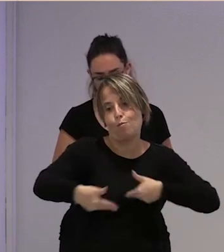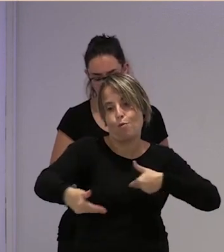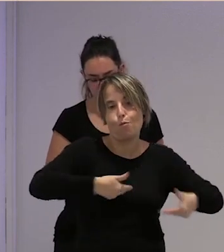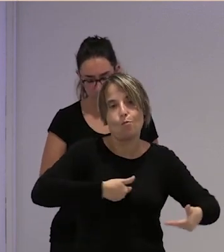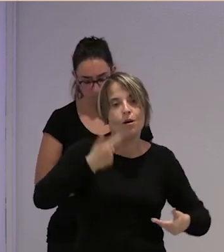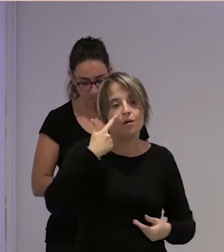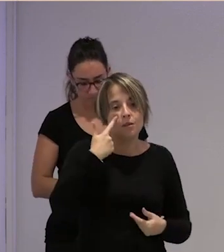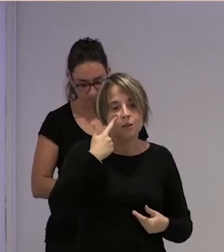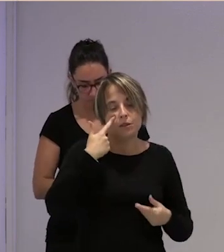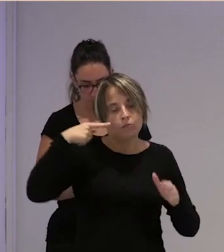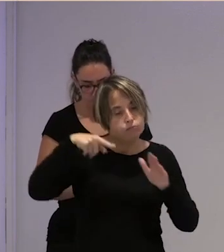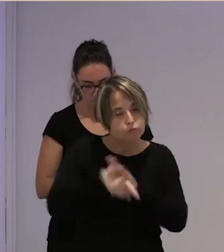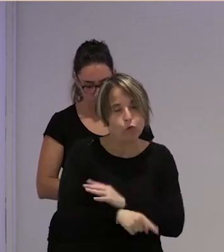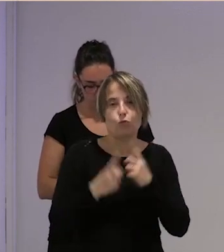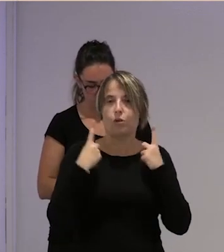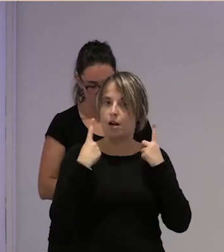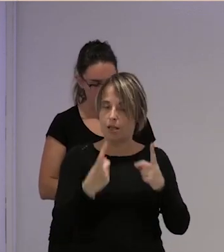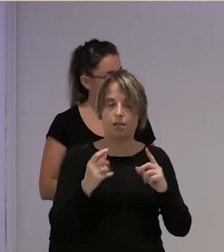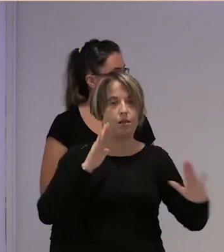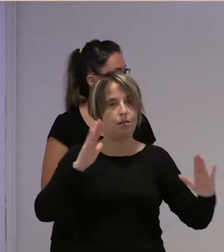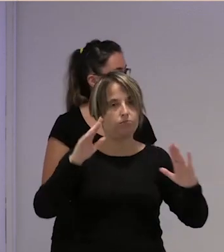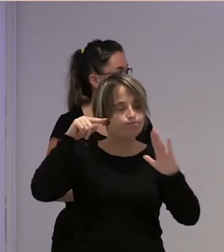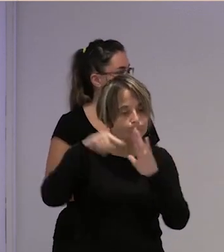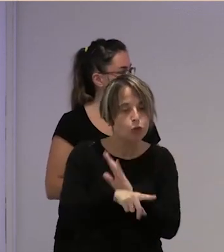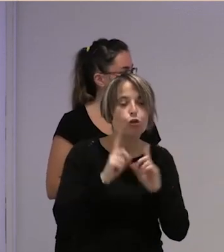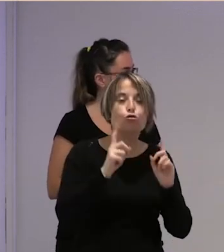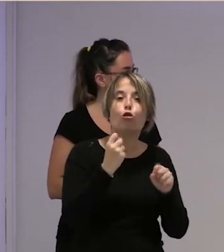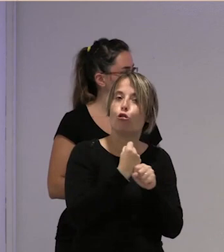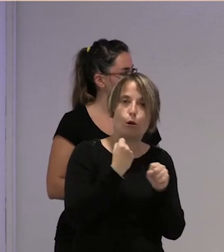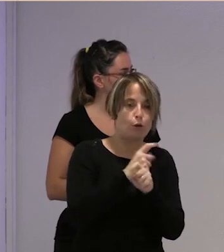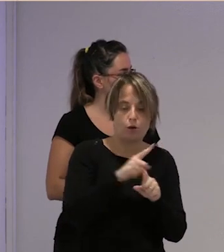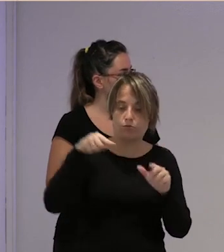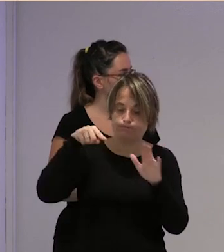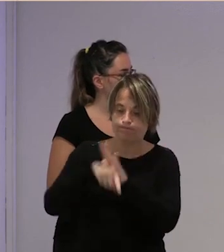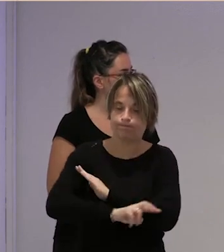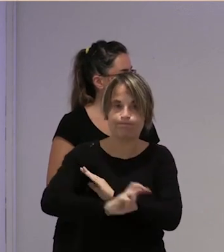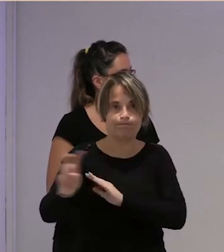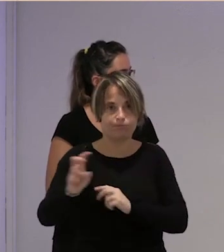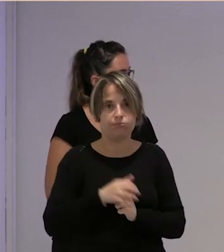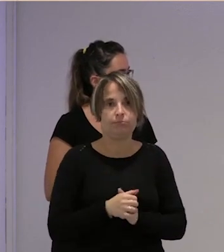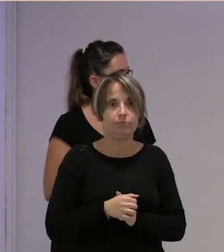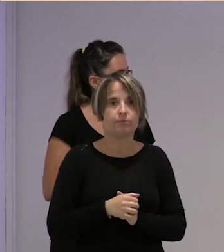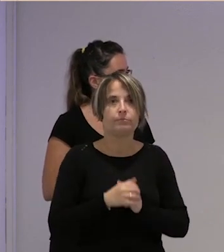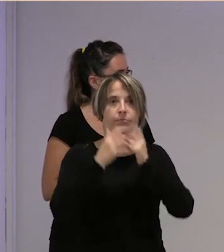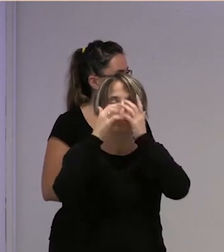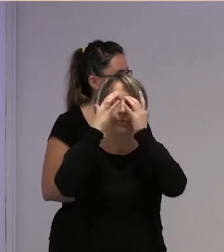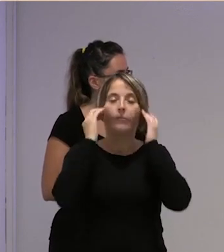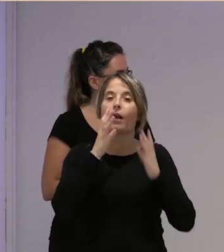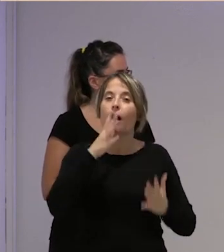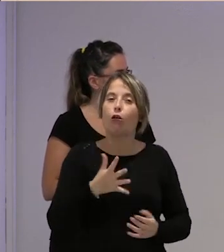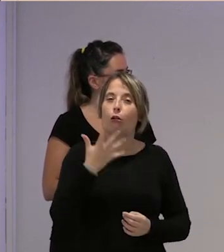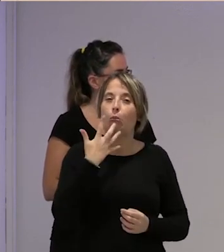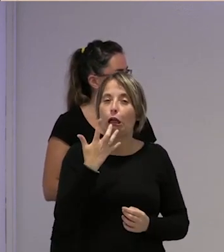bueno muchísimo más profundas y en capas muchísimo más profundas que la exclusividad laboral y me contabas Ana que ahora es un